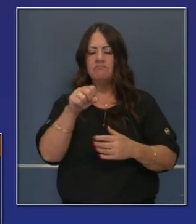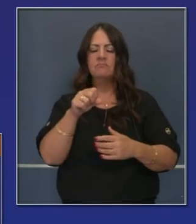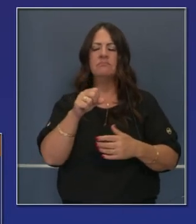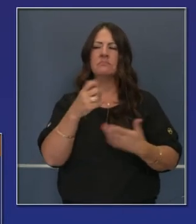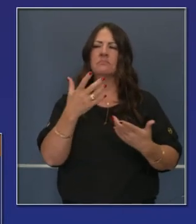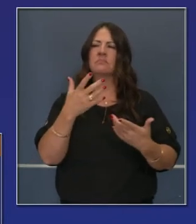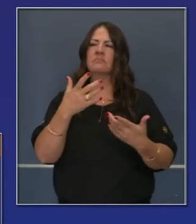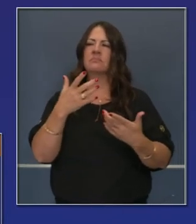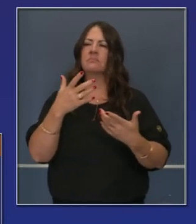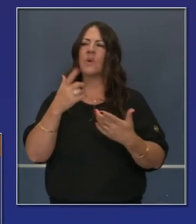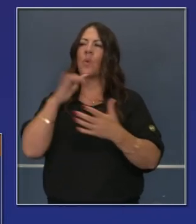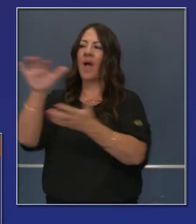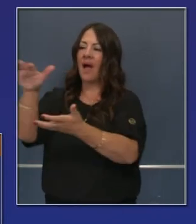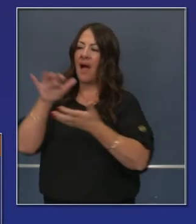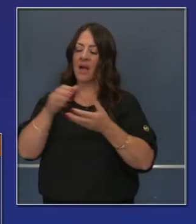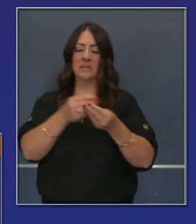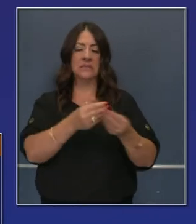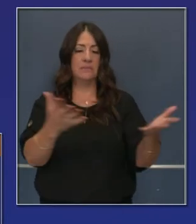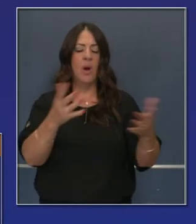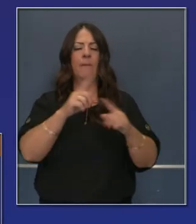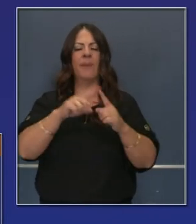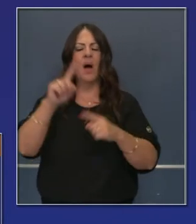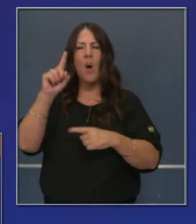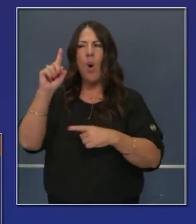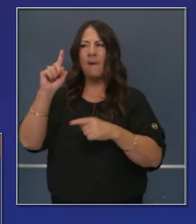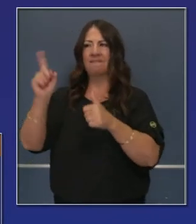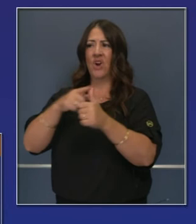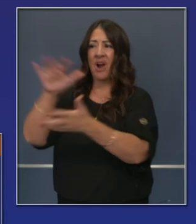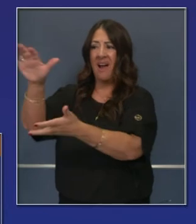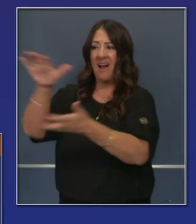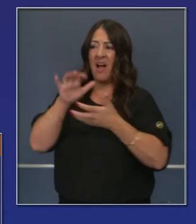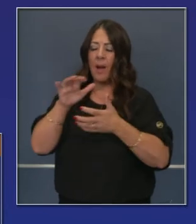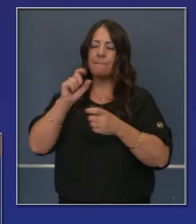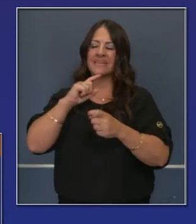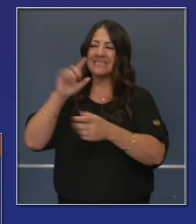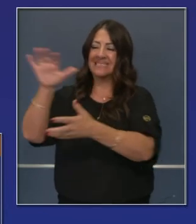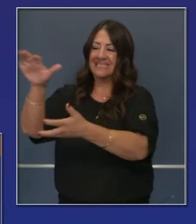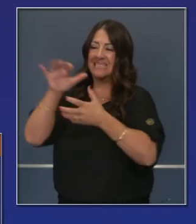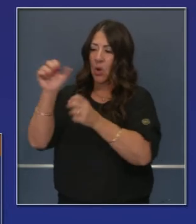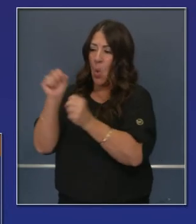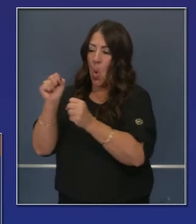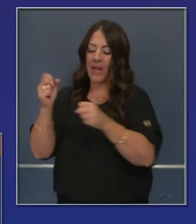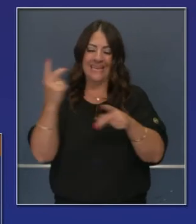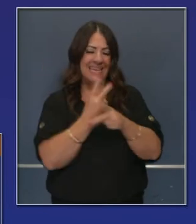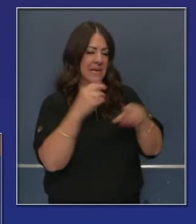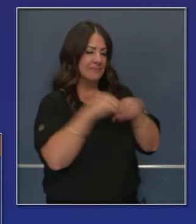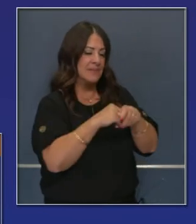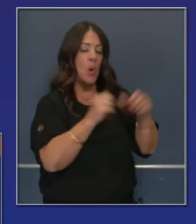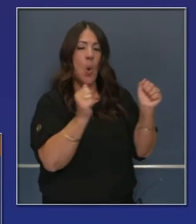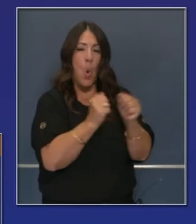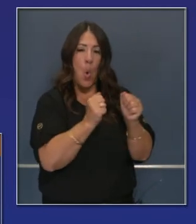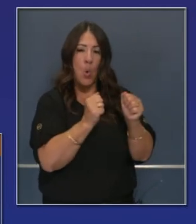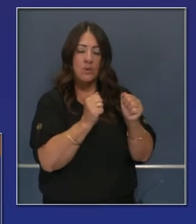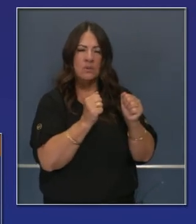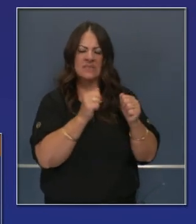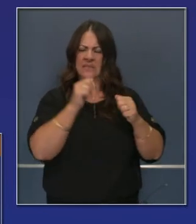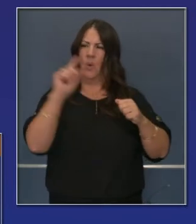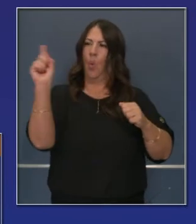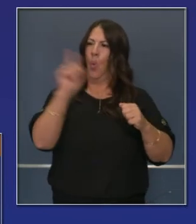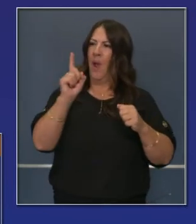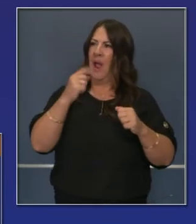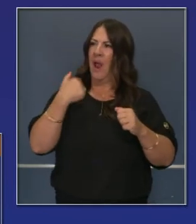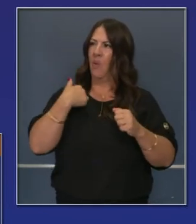no es parte de la conversación en la distribución de las vacunas, y es que deben ser almacenadas y deben ser